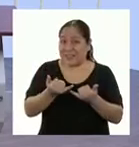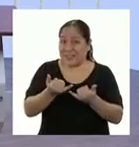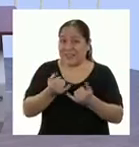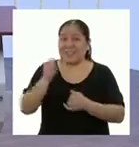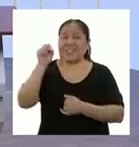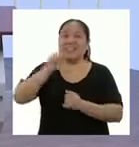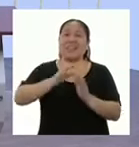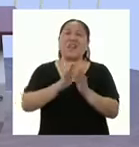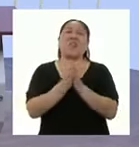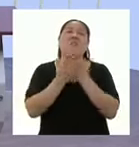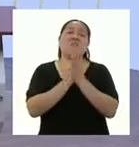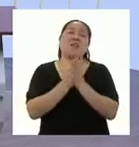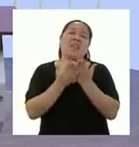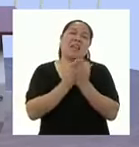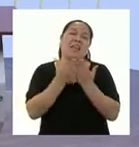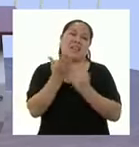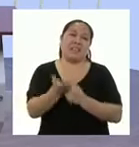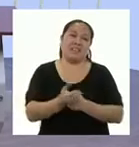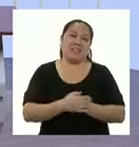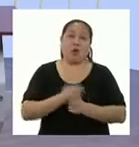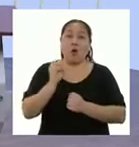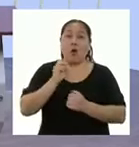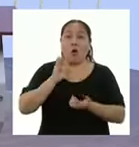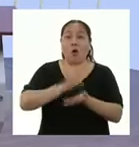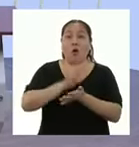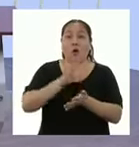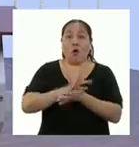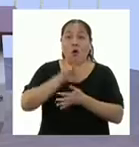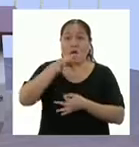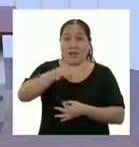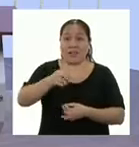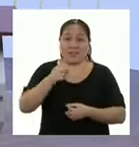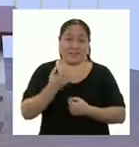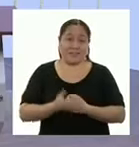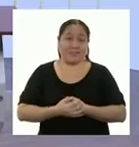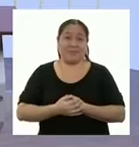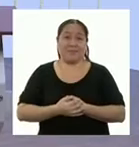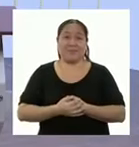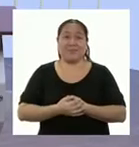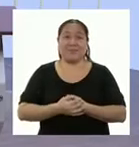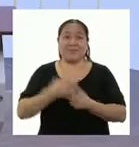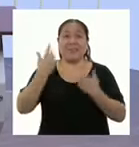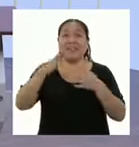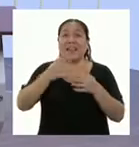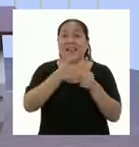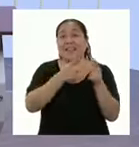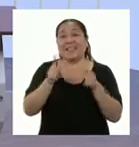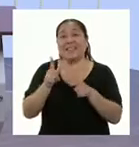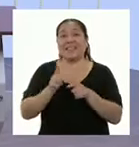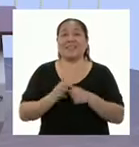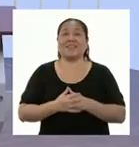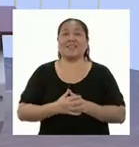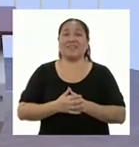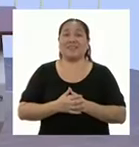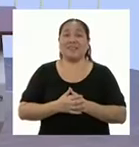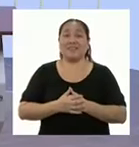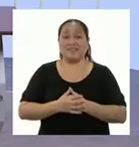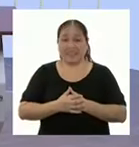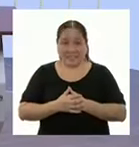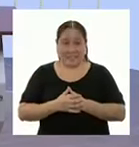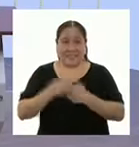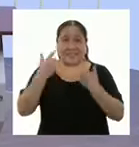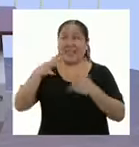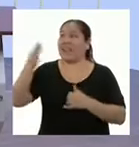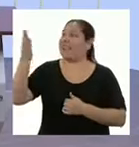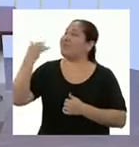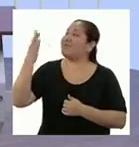Su cuaderno de notas o unas hojas de papel de rehuso. ¿Ya las tienen a la mano? Entonces, llamaré a